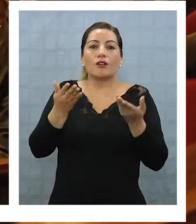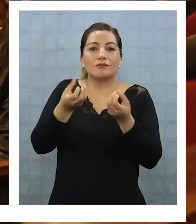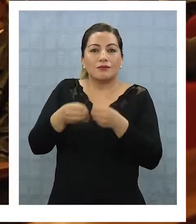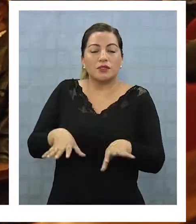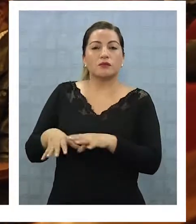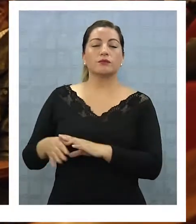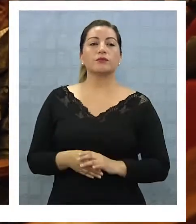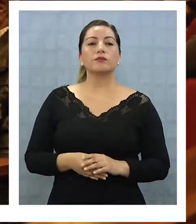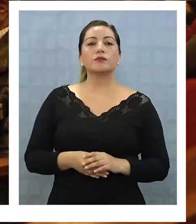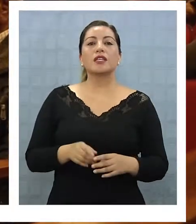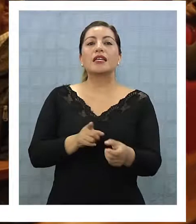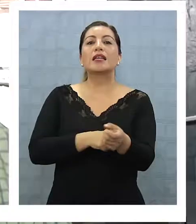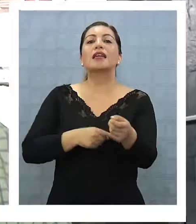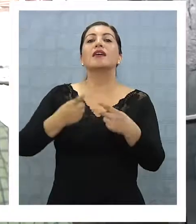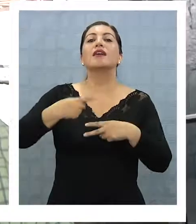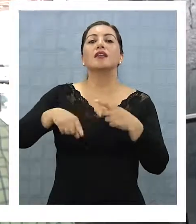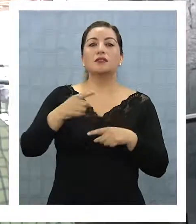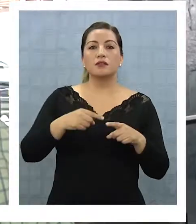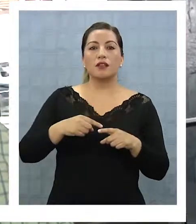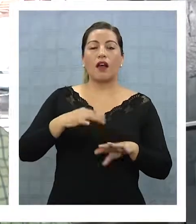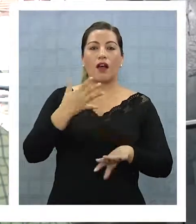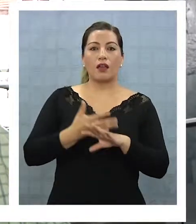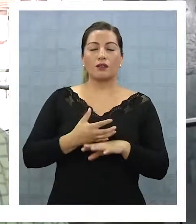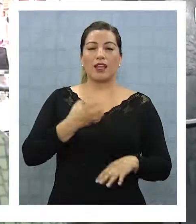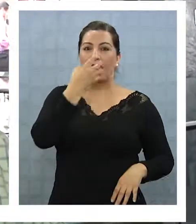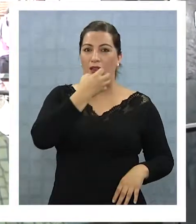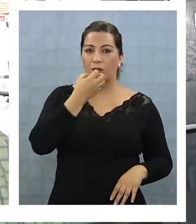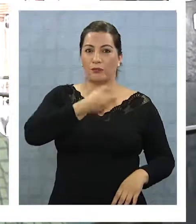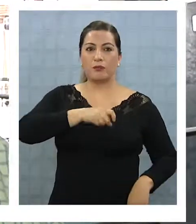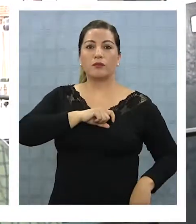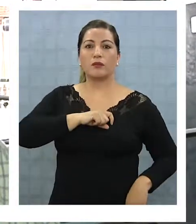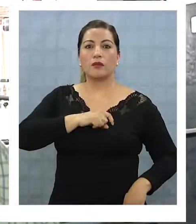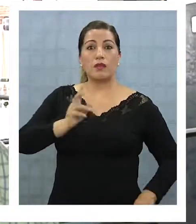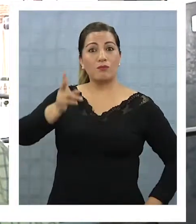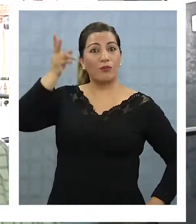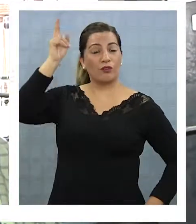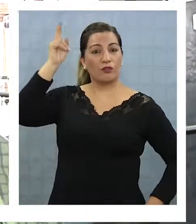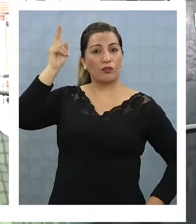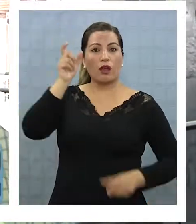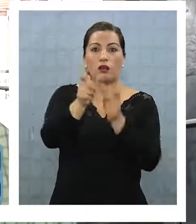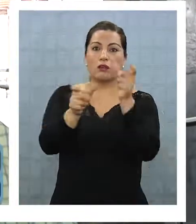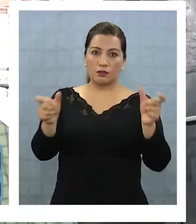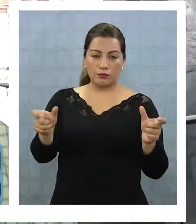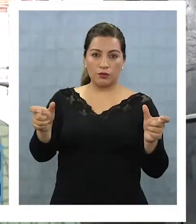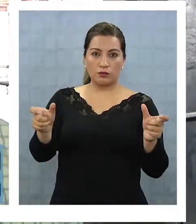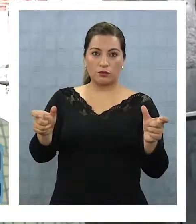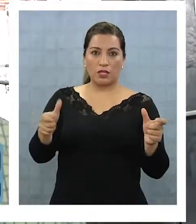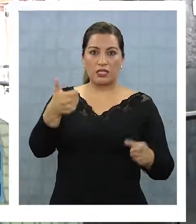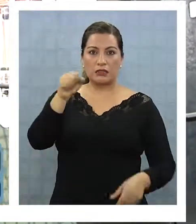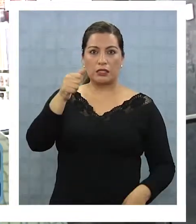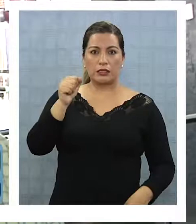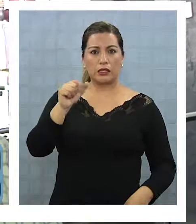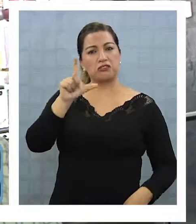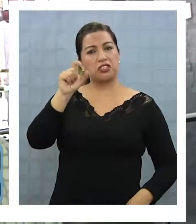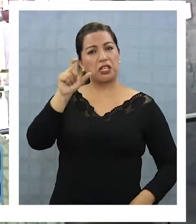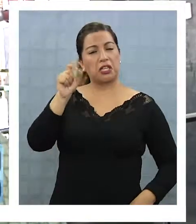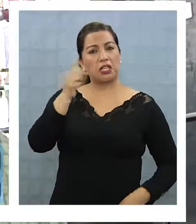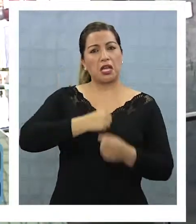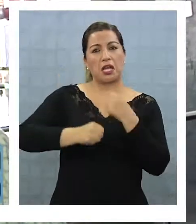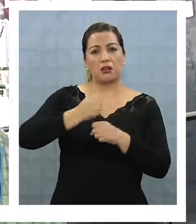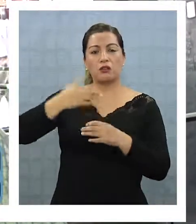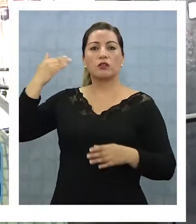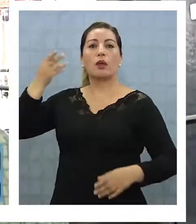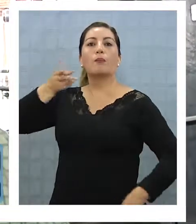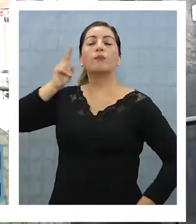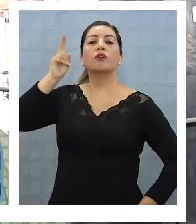Esta angelicización trajo consigo el castellano y prohibió a la gente de hace 60 o